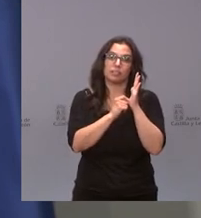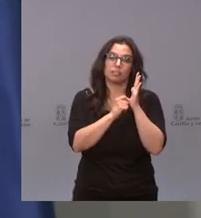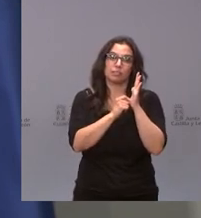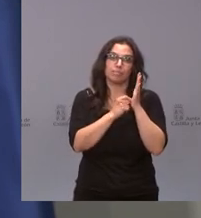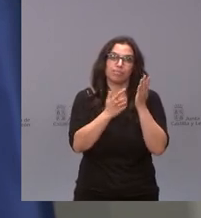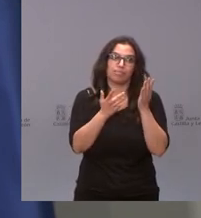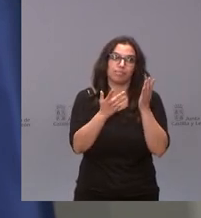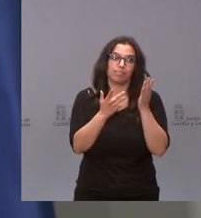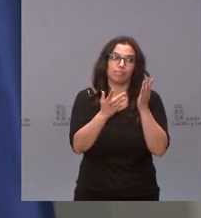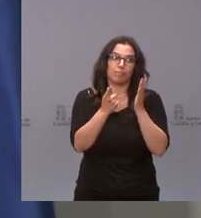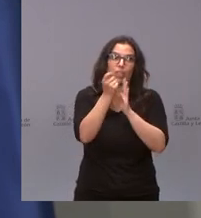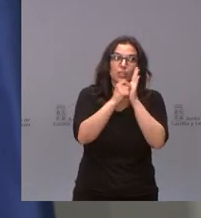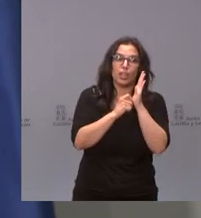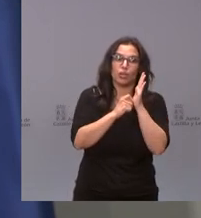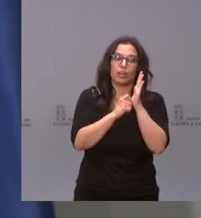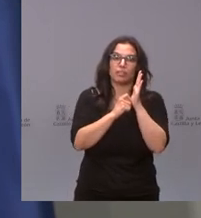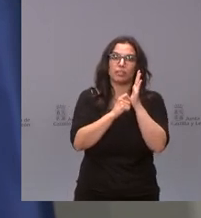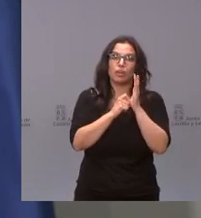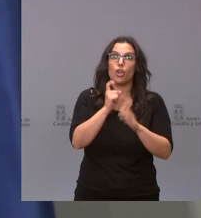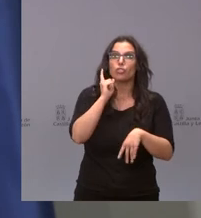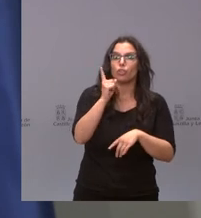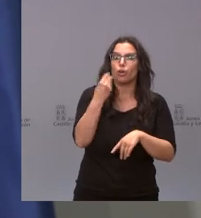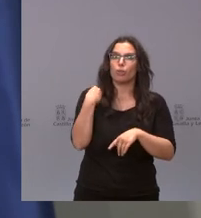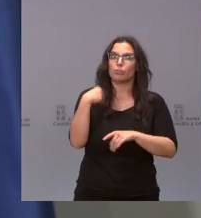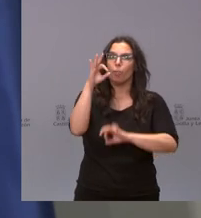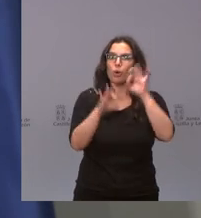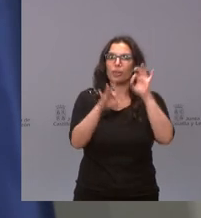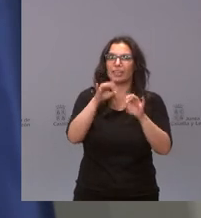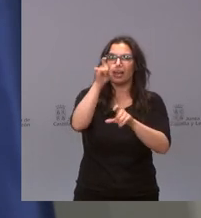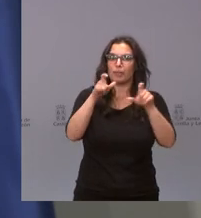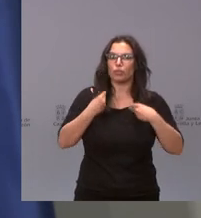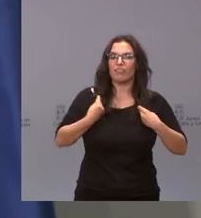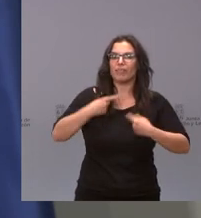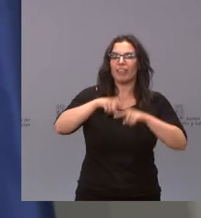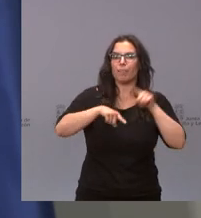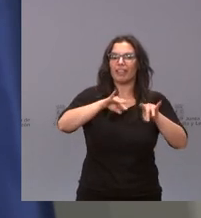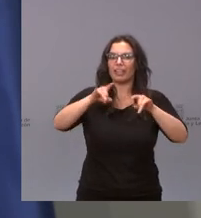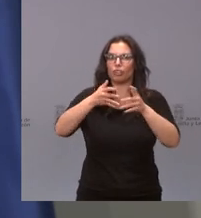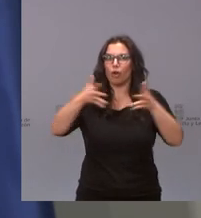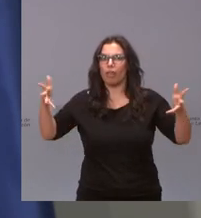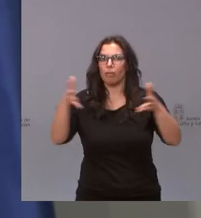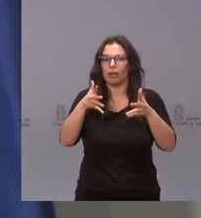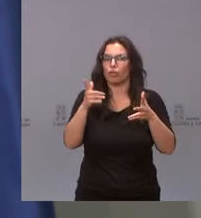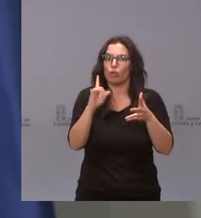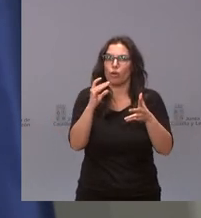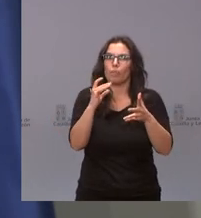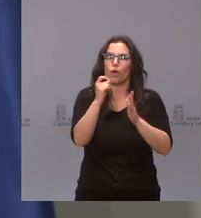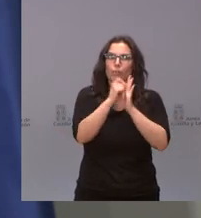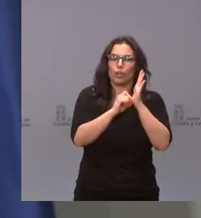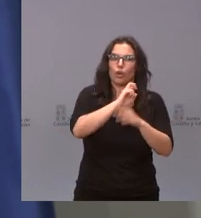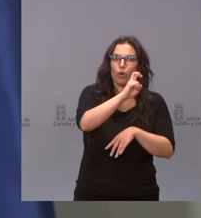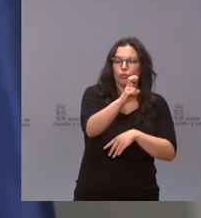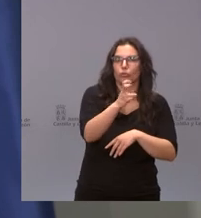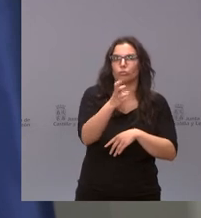se resuman solamente en la densidad de población hay otras condiciones en las provincias que tenemos que atender el paro